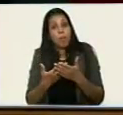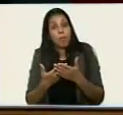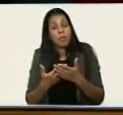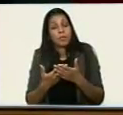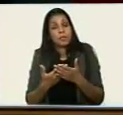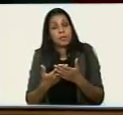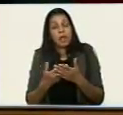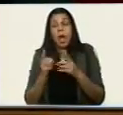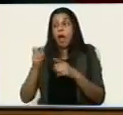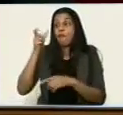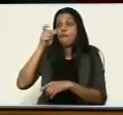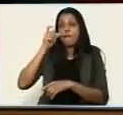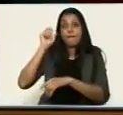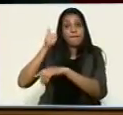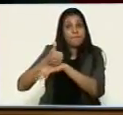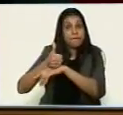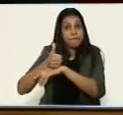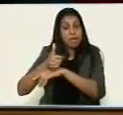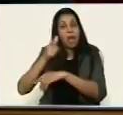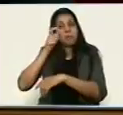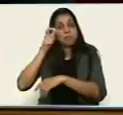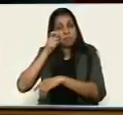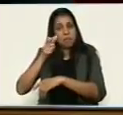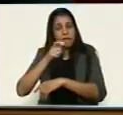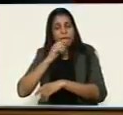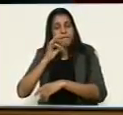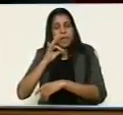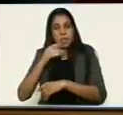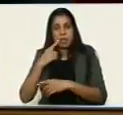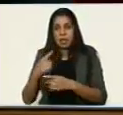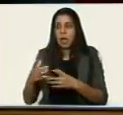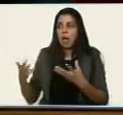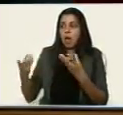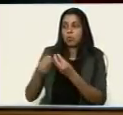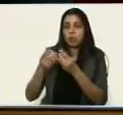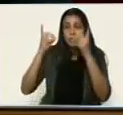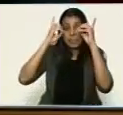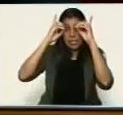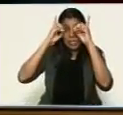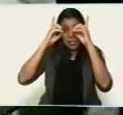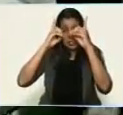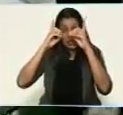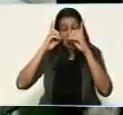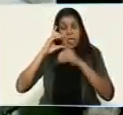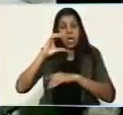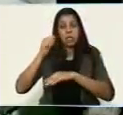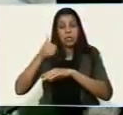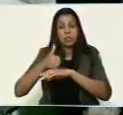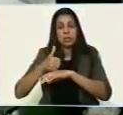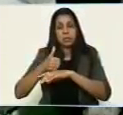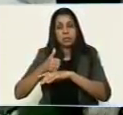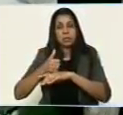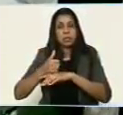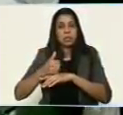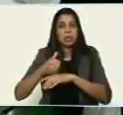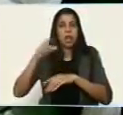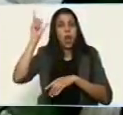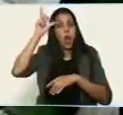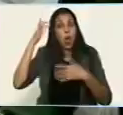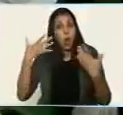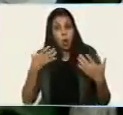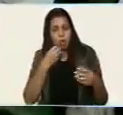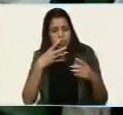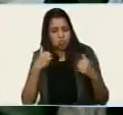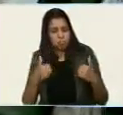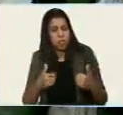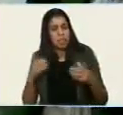fiscal, que ha estado ahí al frente de esta tarea, junto con Delsi. Creo que es lo más lógico y es una decisión que debemos